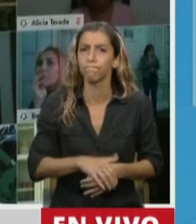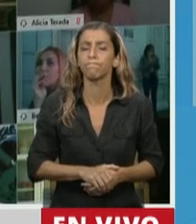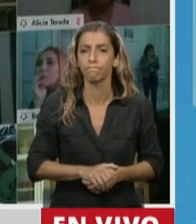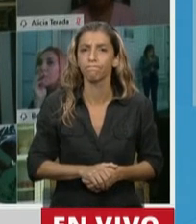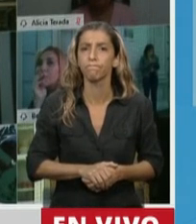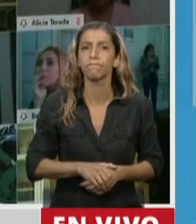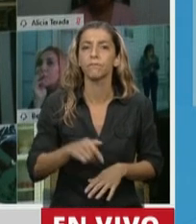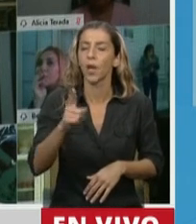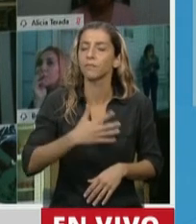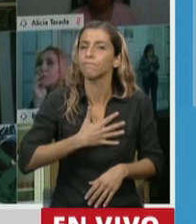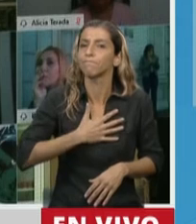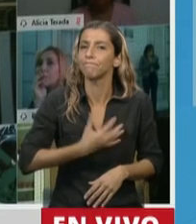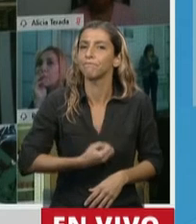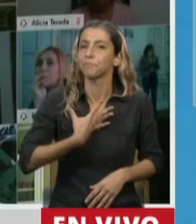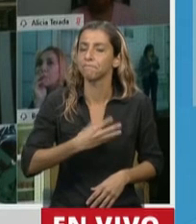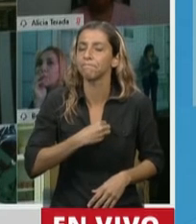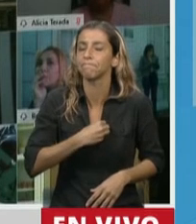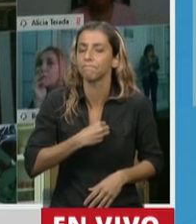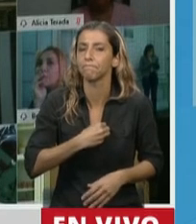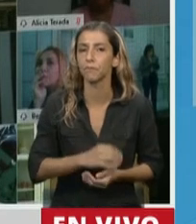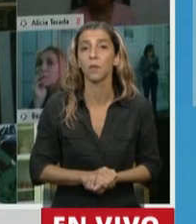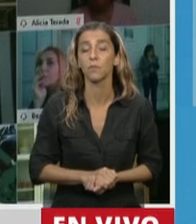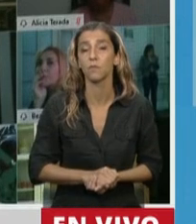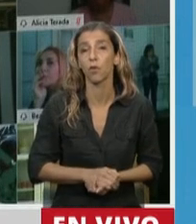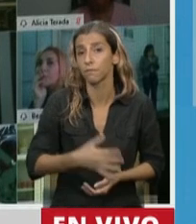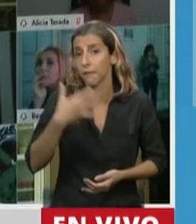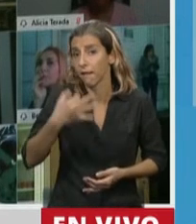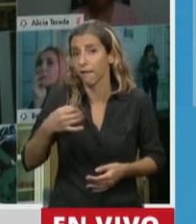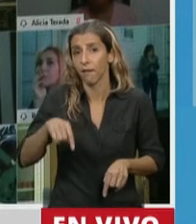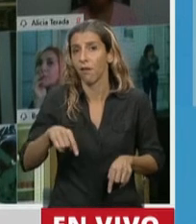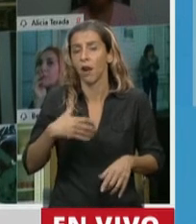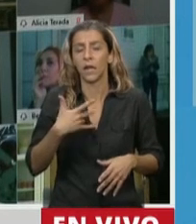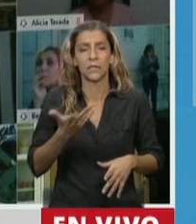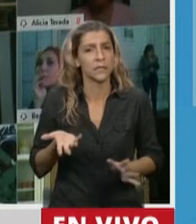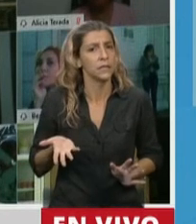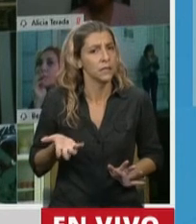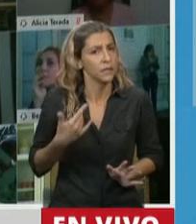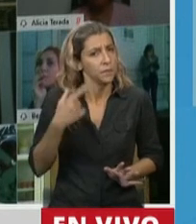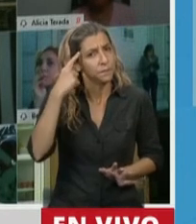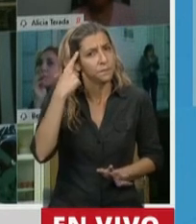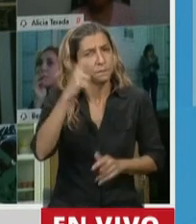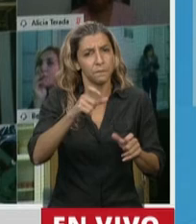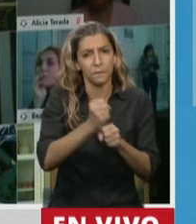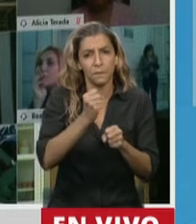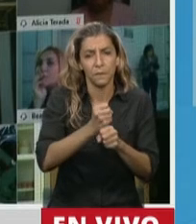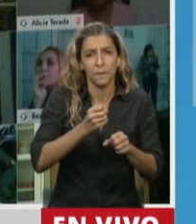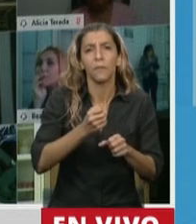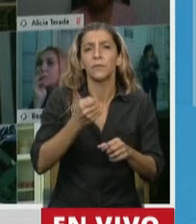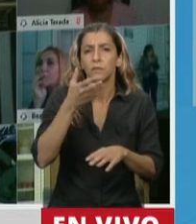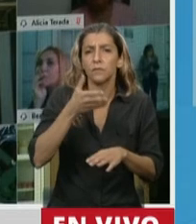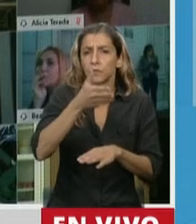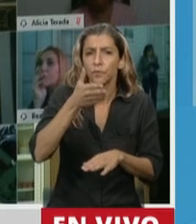la angustia que genera enfrentarse cotidianamente a la idea de muerte